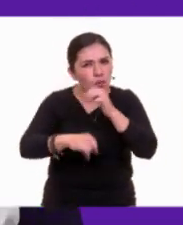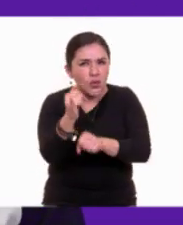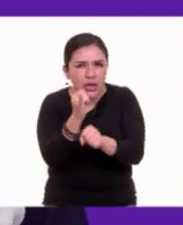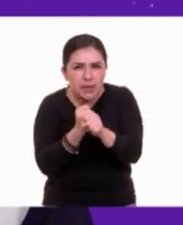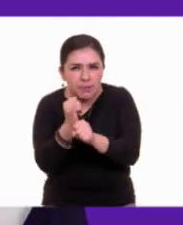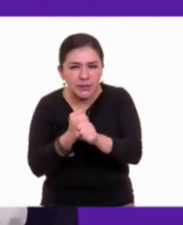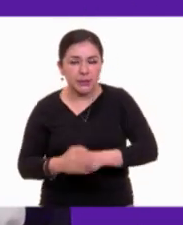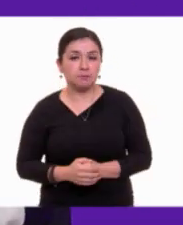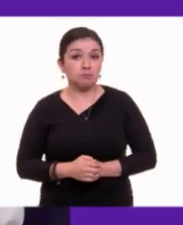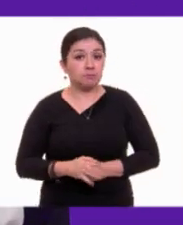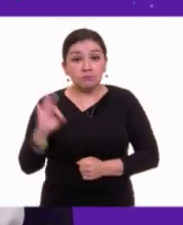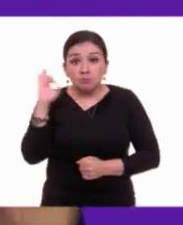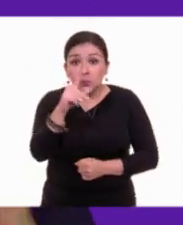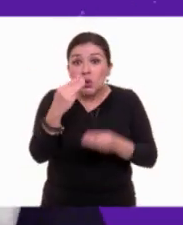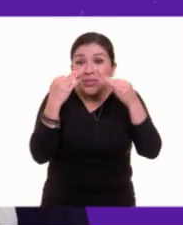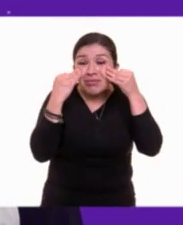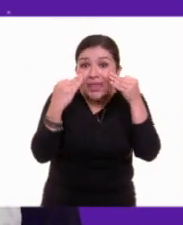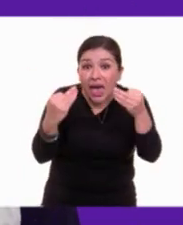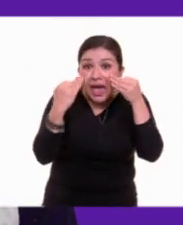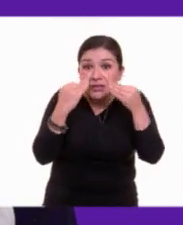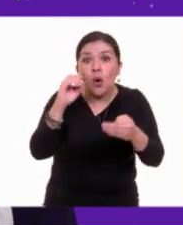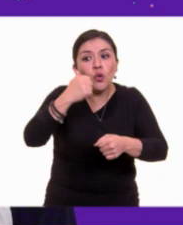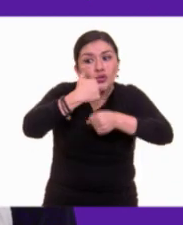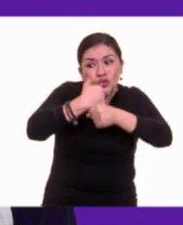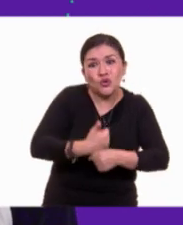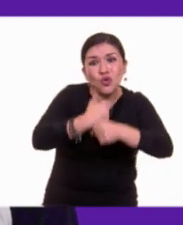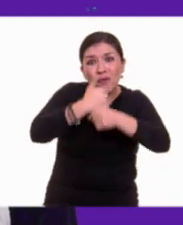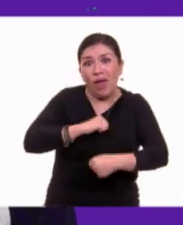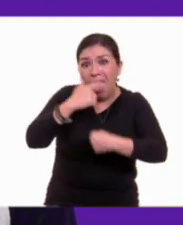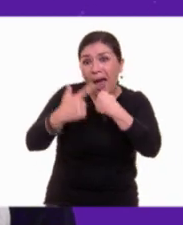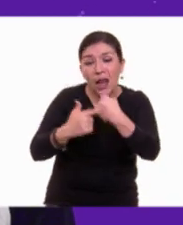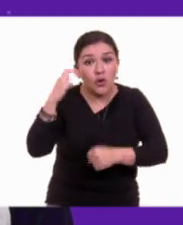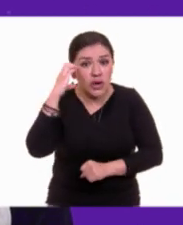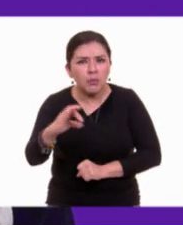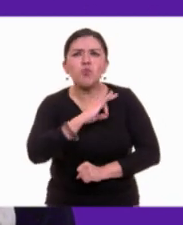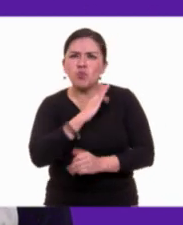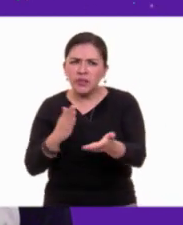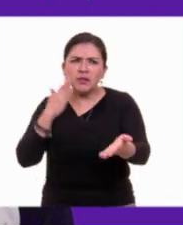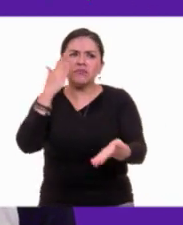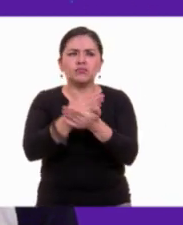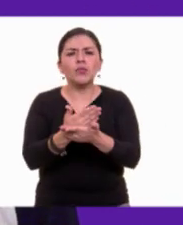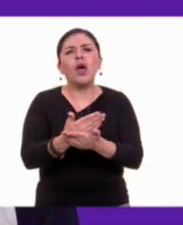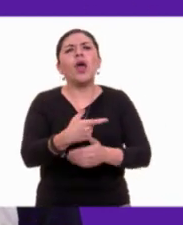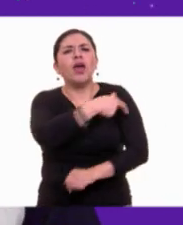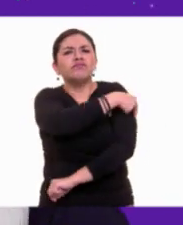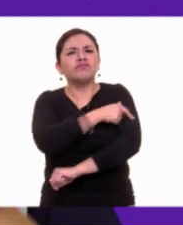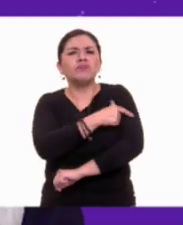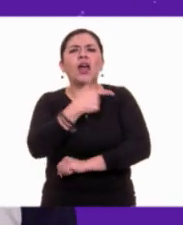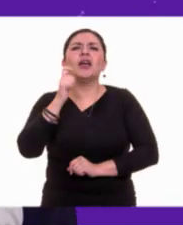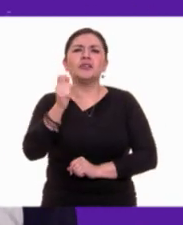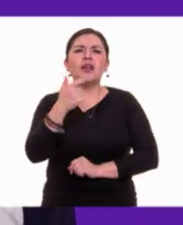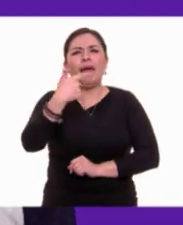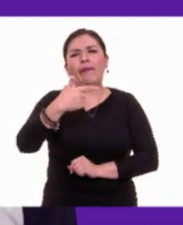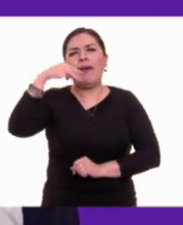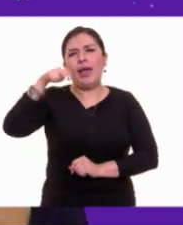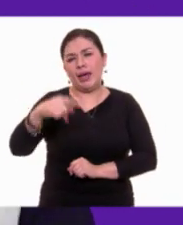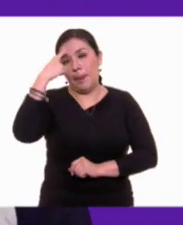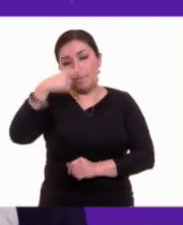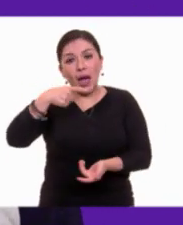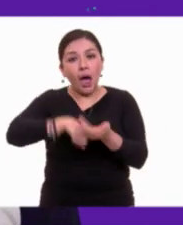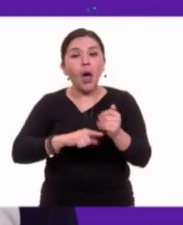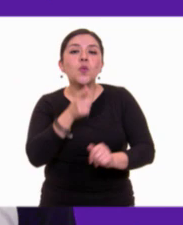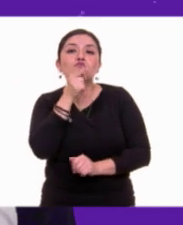delito. En caso de ser testigo o víctima de un ciberdelito, puedes acudir a la Guardia Cibernética de la Guardia Nacional